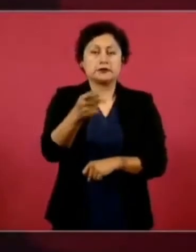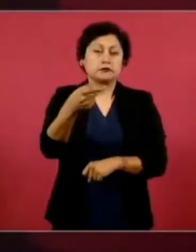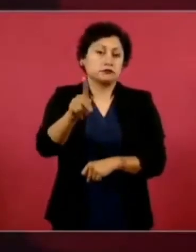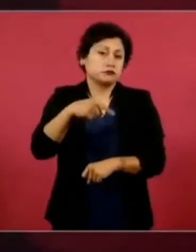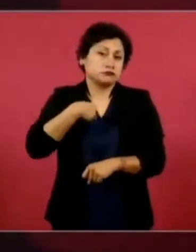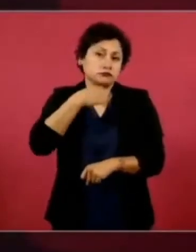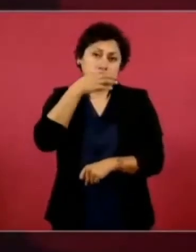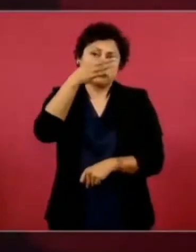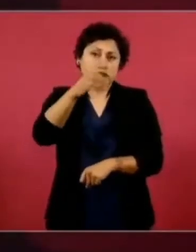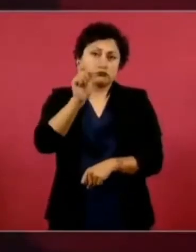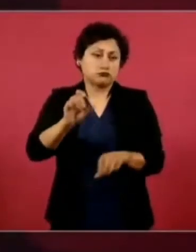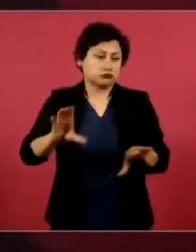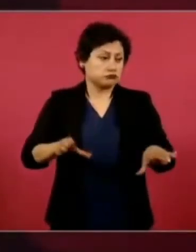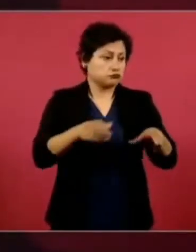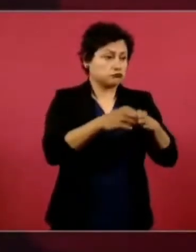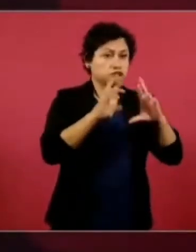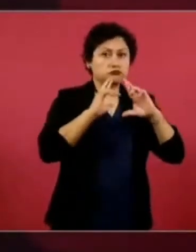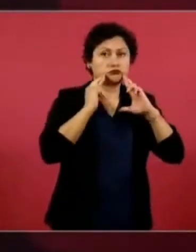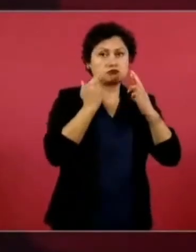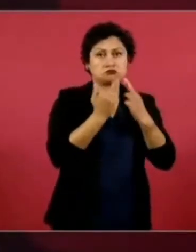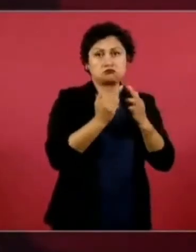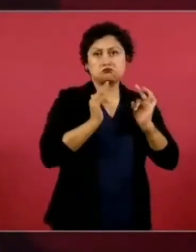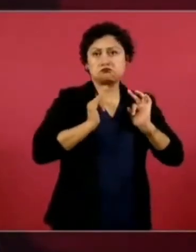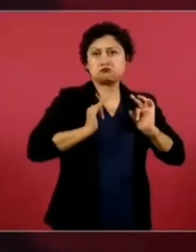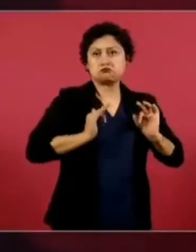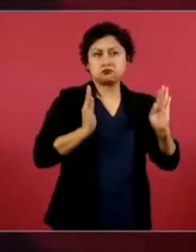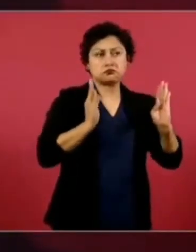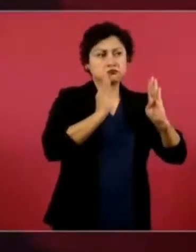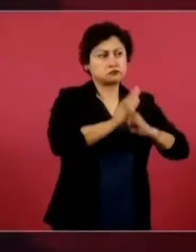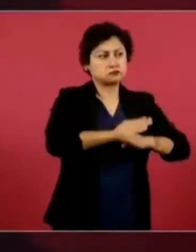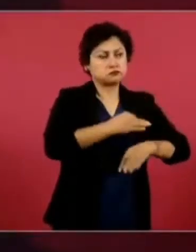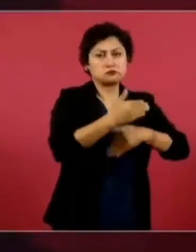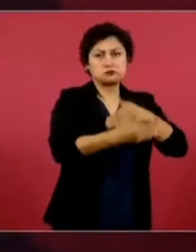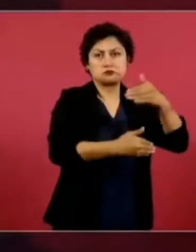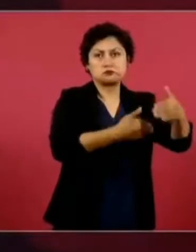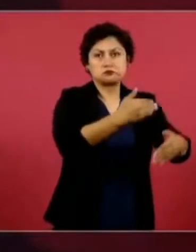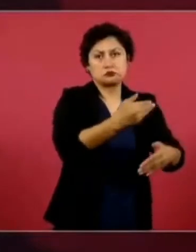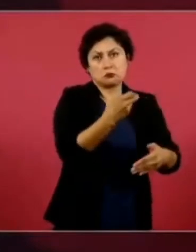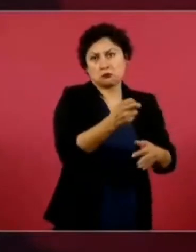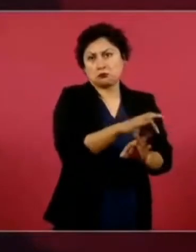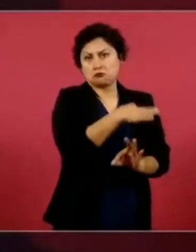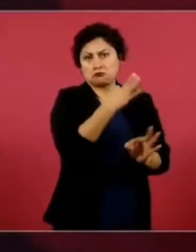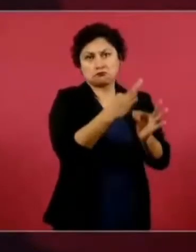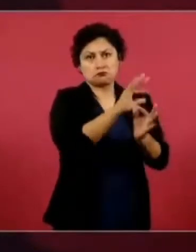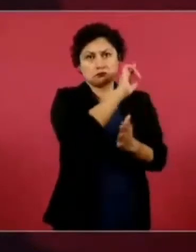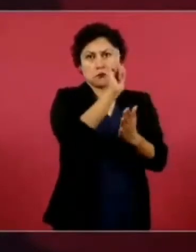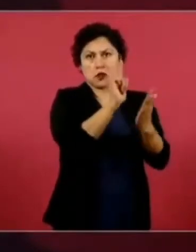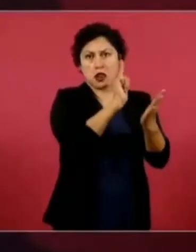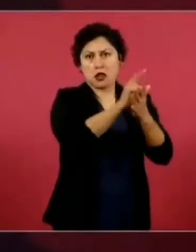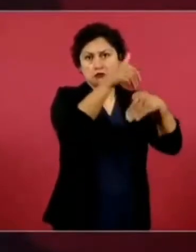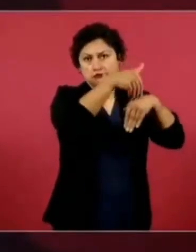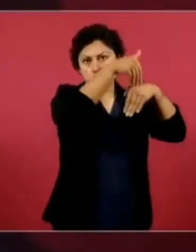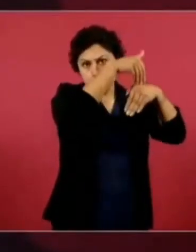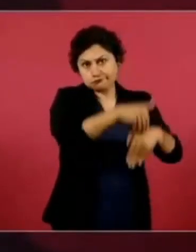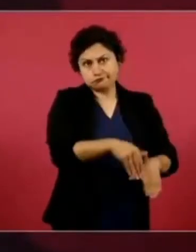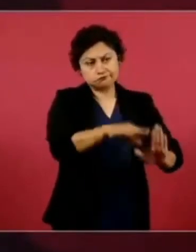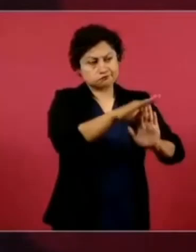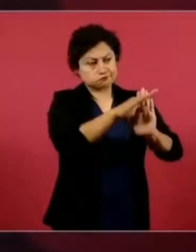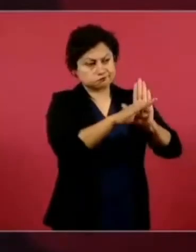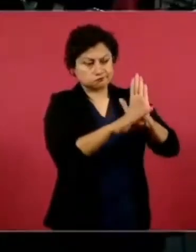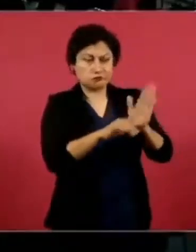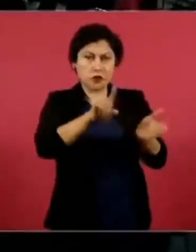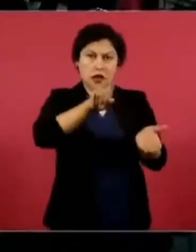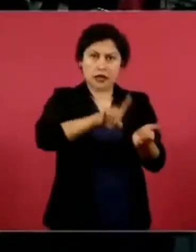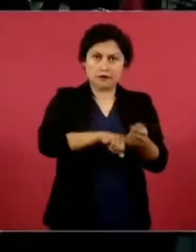mucha tranquilidad y buen desarrollo del mismo. Entonces, pues ahí en ese sentido se cumplió en norma y también con los estatutos mismos de la